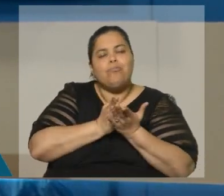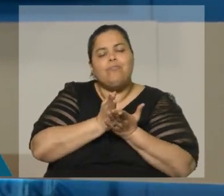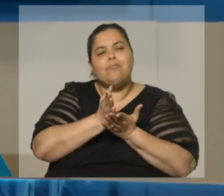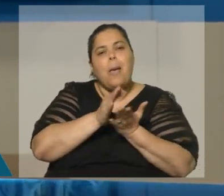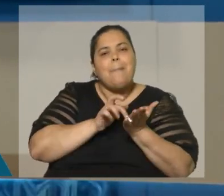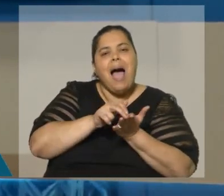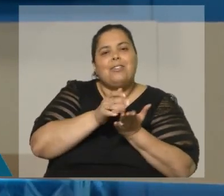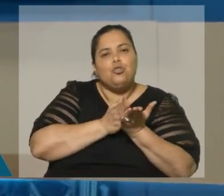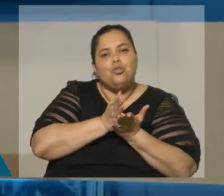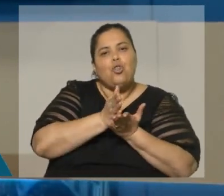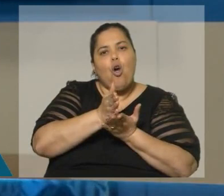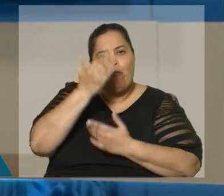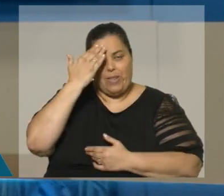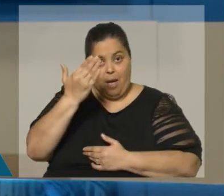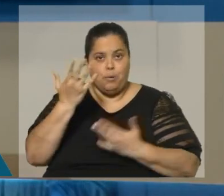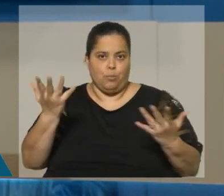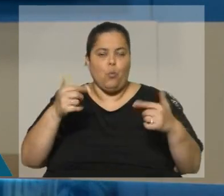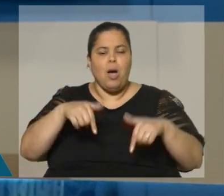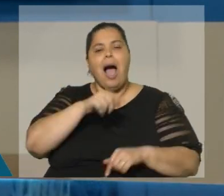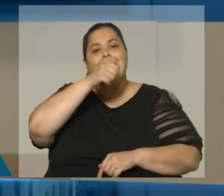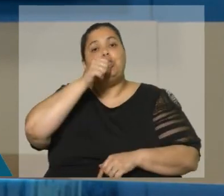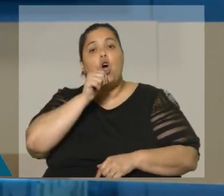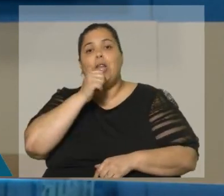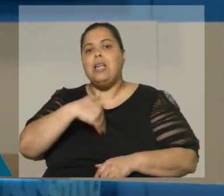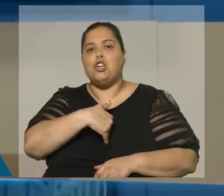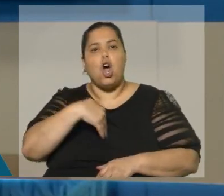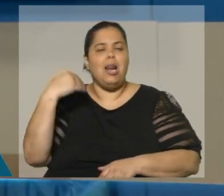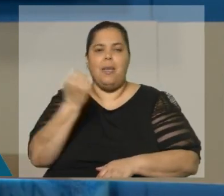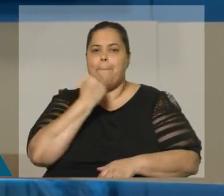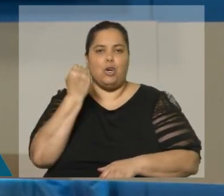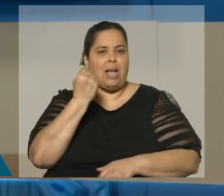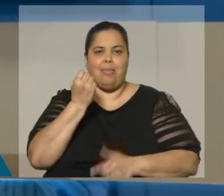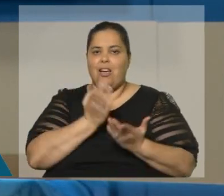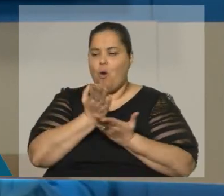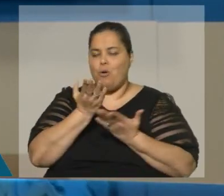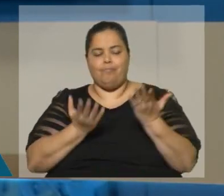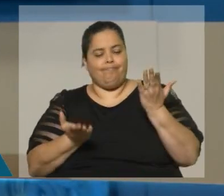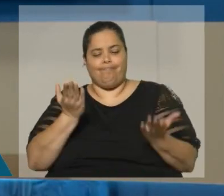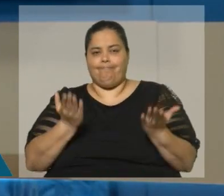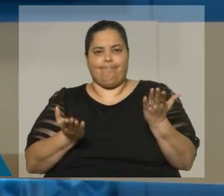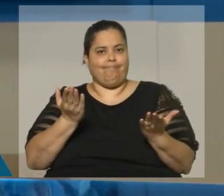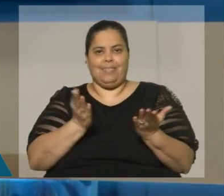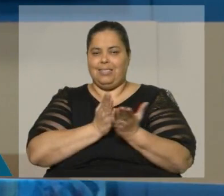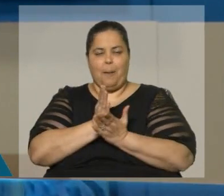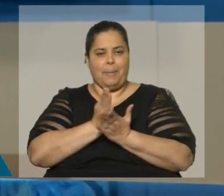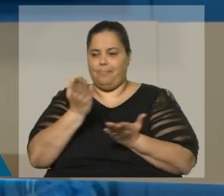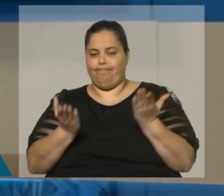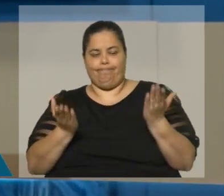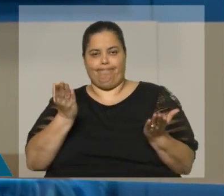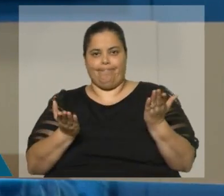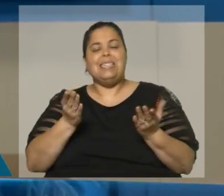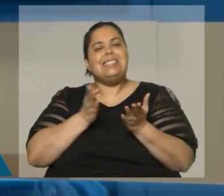Astori jugó un papel muy importante, porque fue un poco el fiel de la balanza. Fue el hombre que